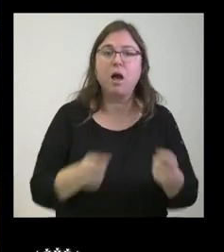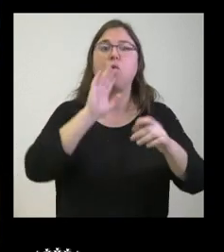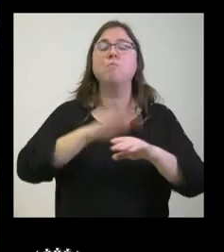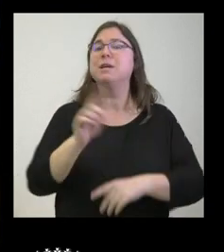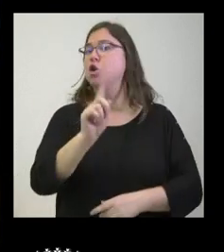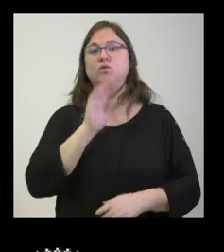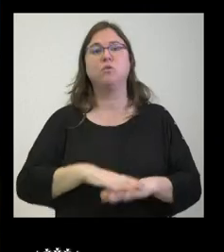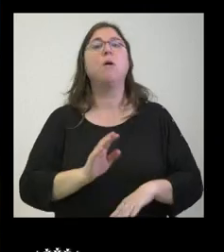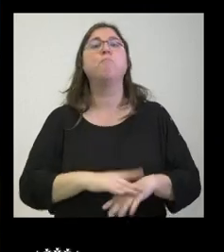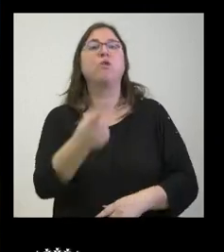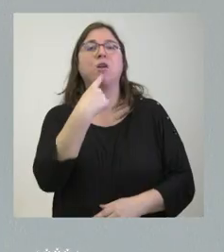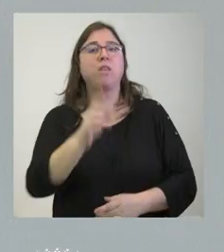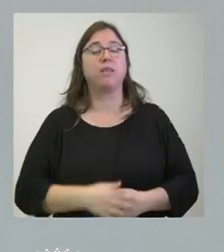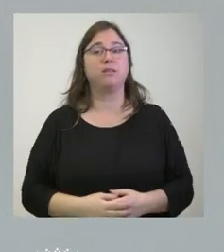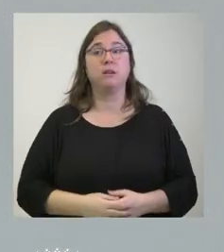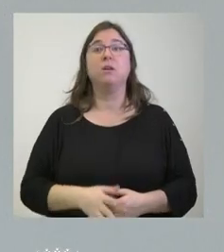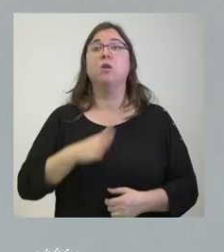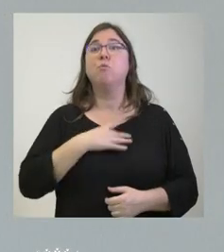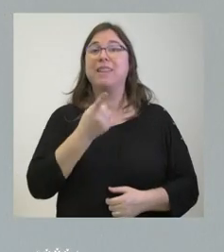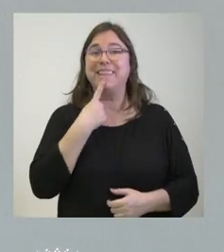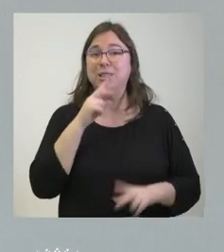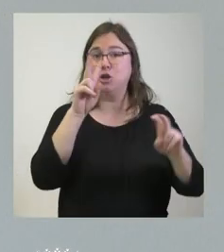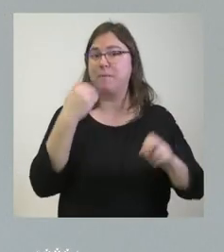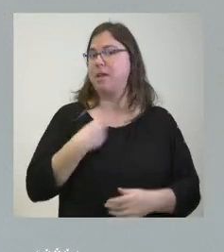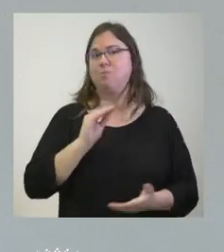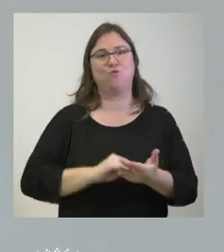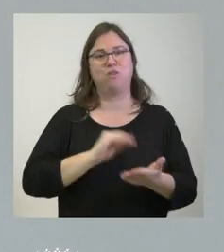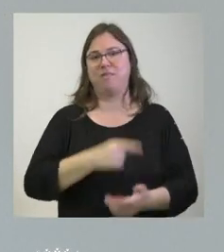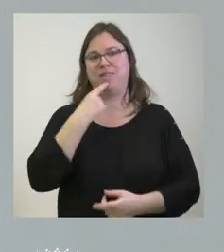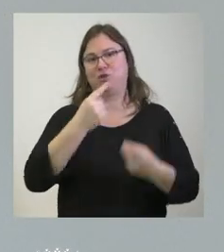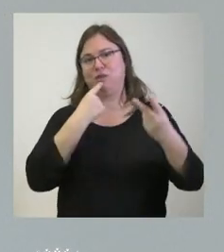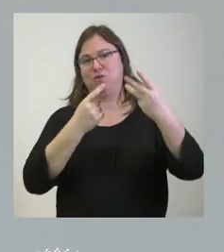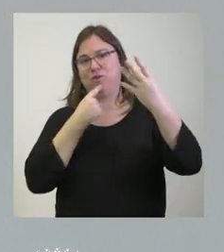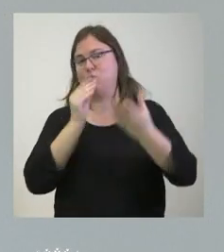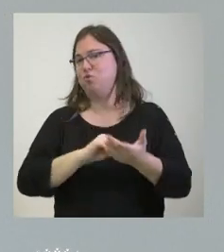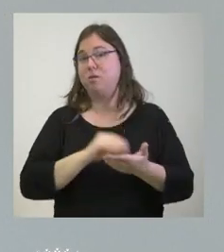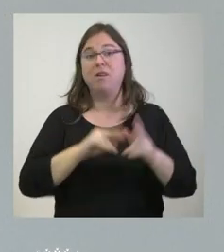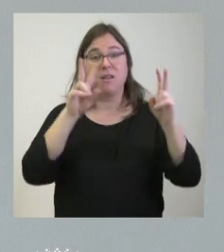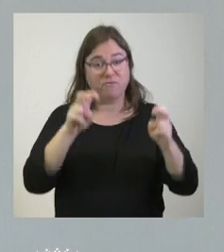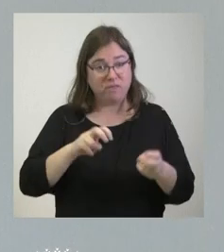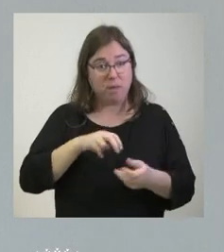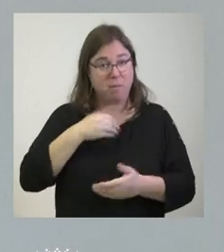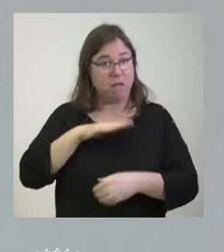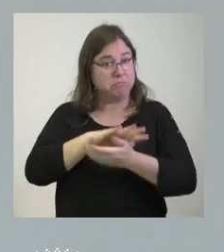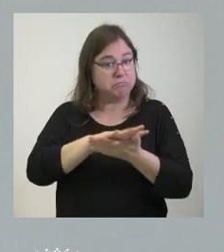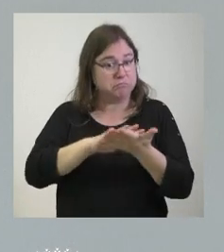no lo dicen es que lo que hemos dicho sobre esta materia lo hemos dicho muchas veces nosotros sobre esta materia no vamos a hacer nada